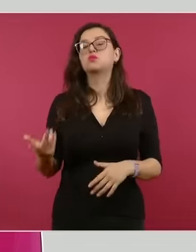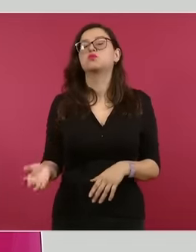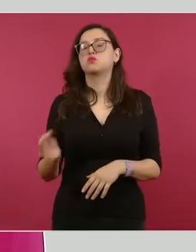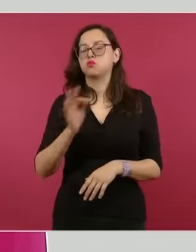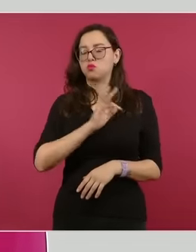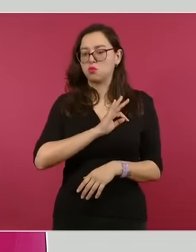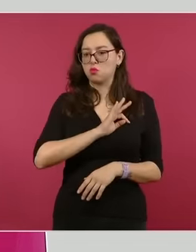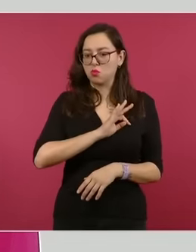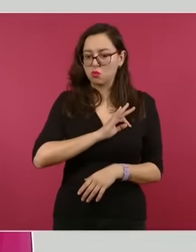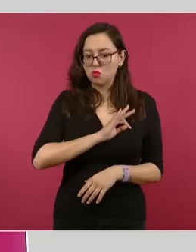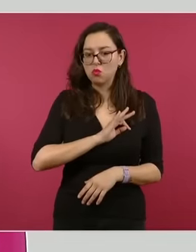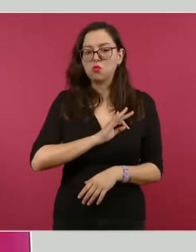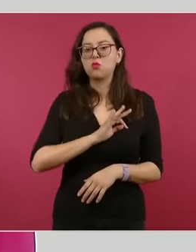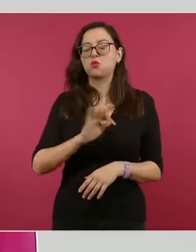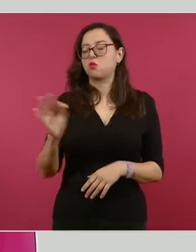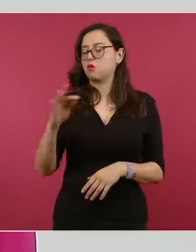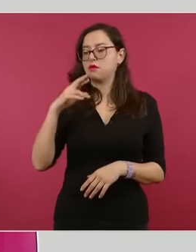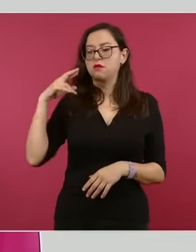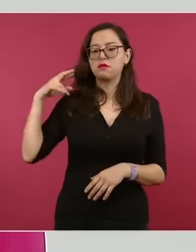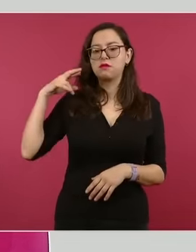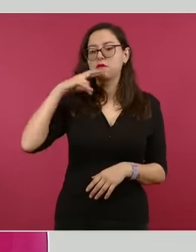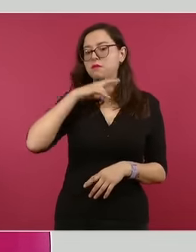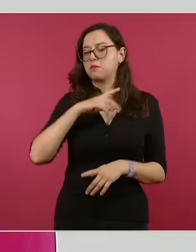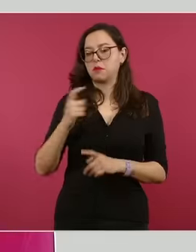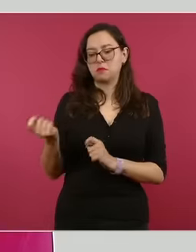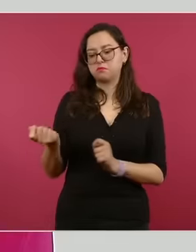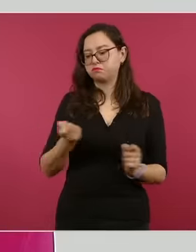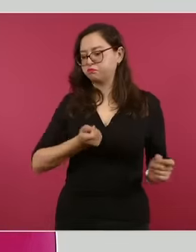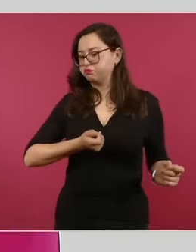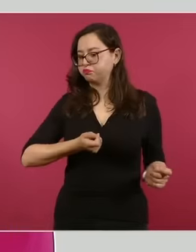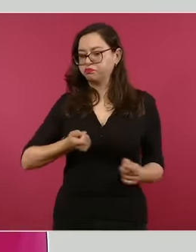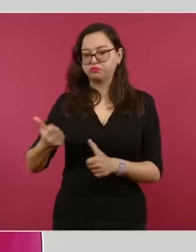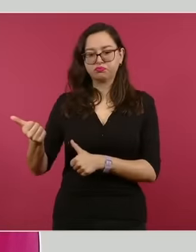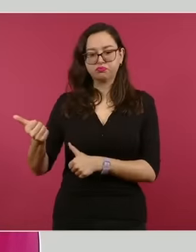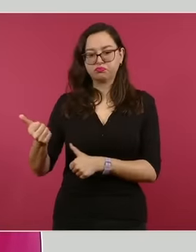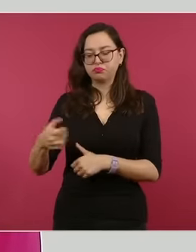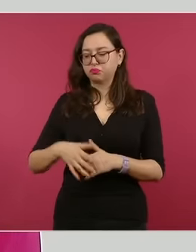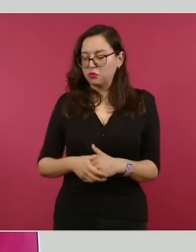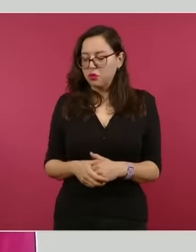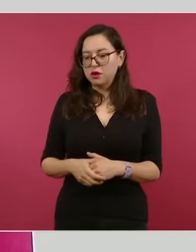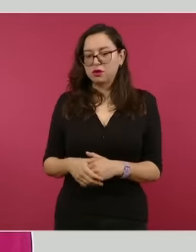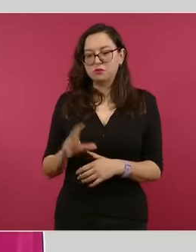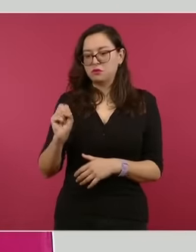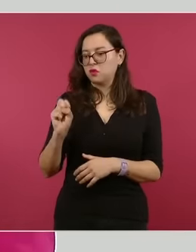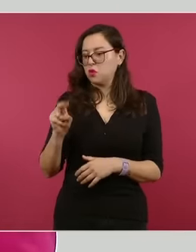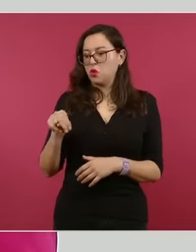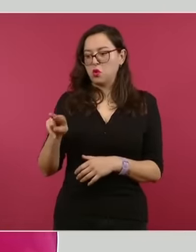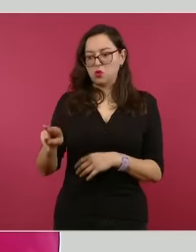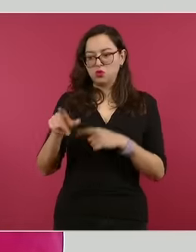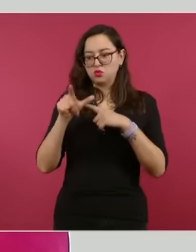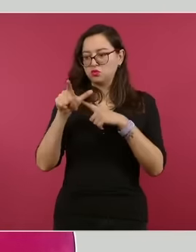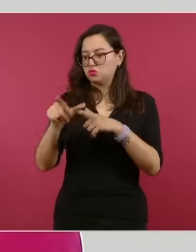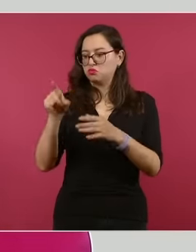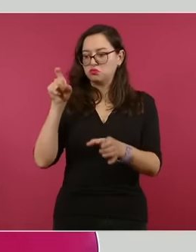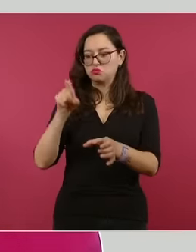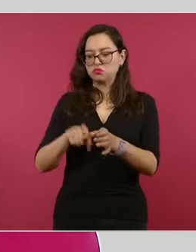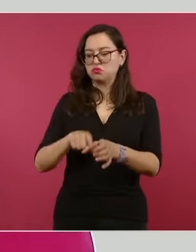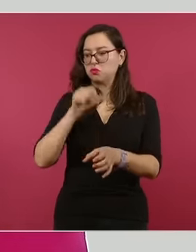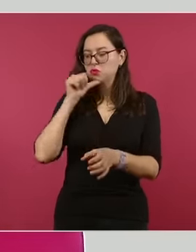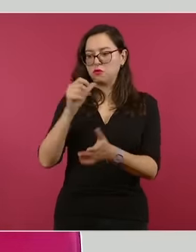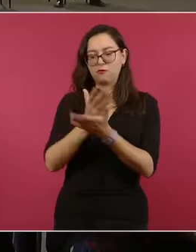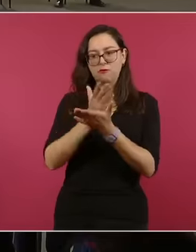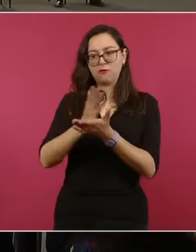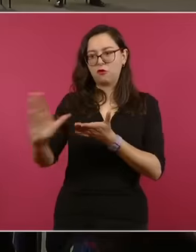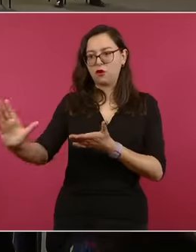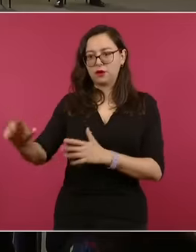internacional de manera rápida y expedita ante el Consejo de Seguridad de la ONU, evitando el veto de sus miembros.